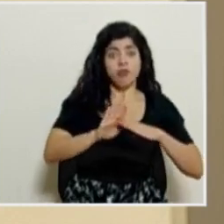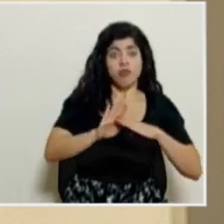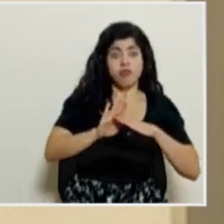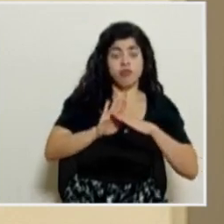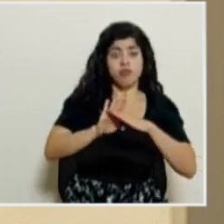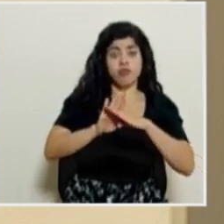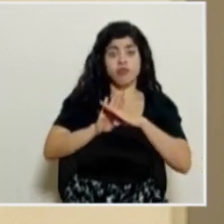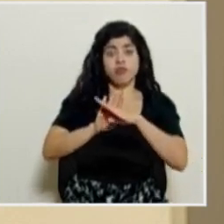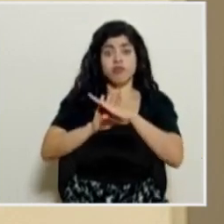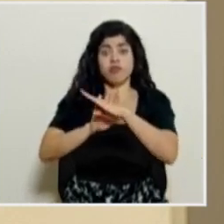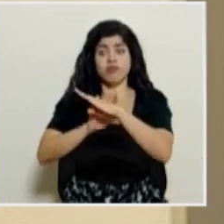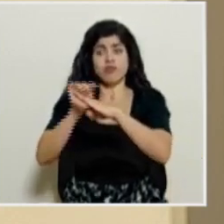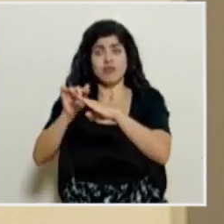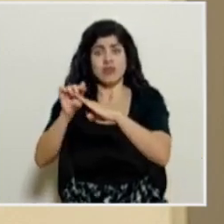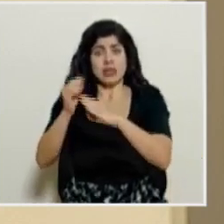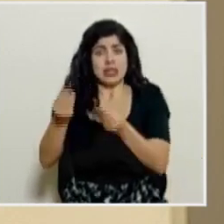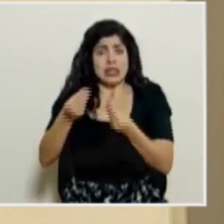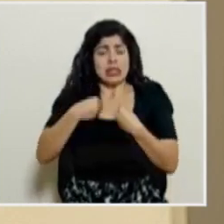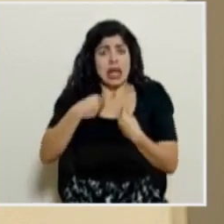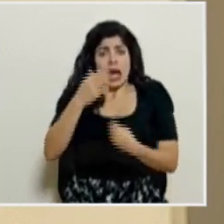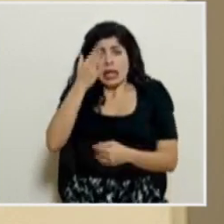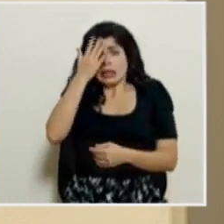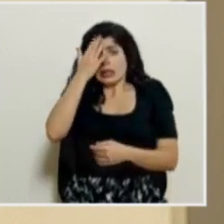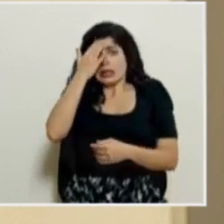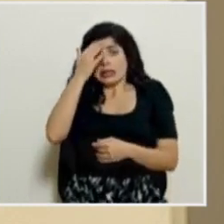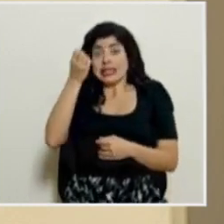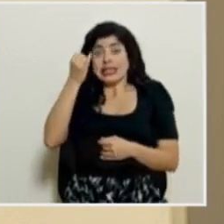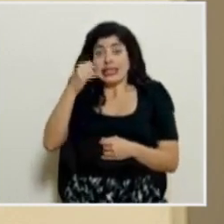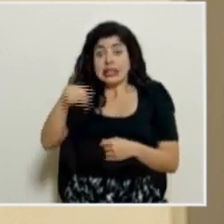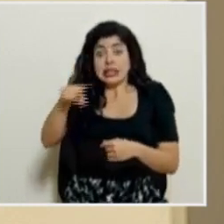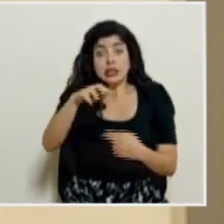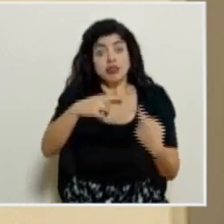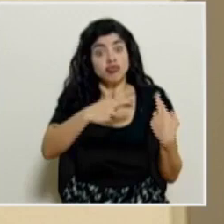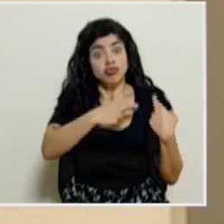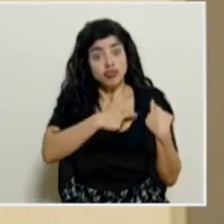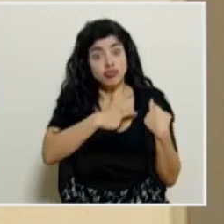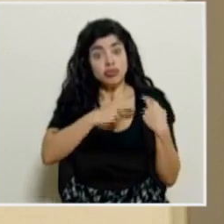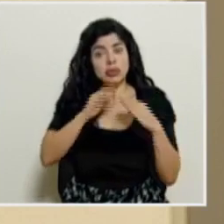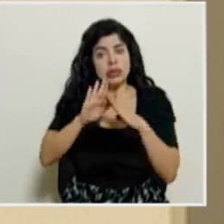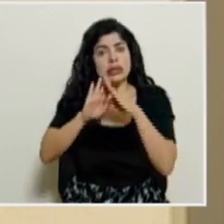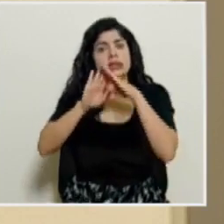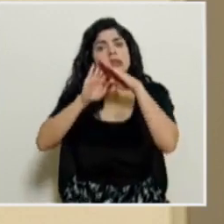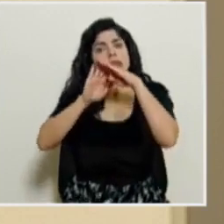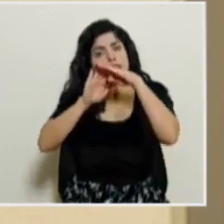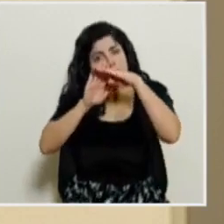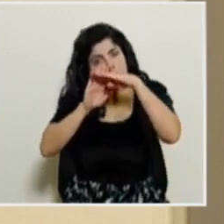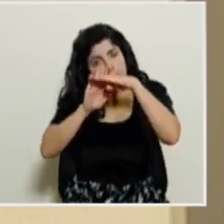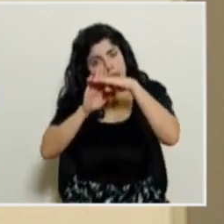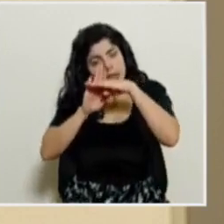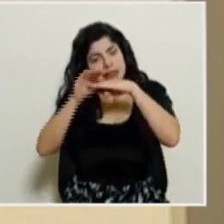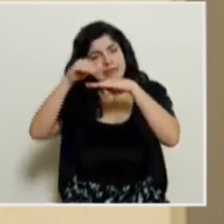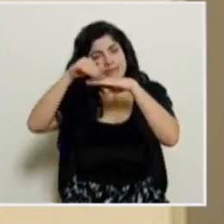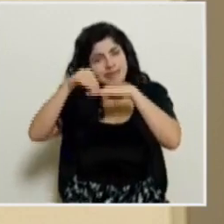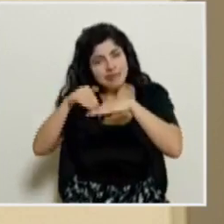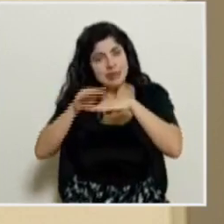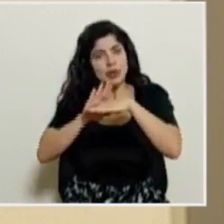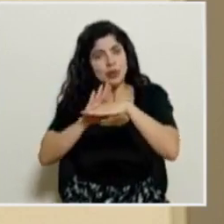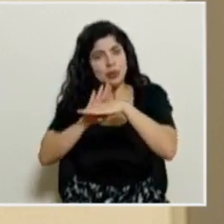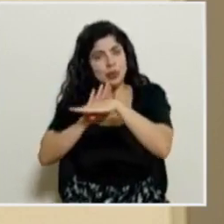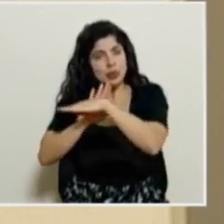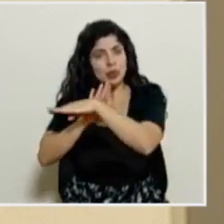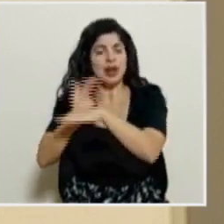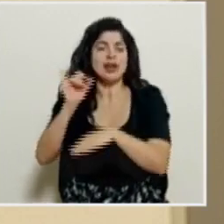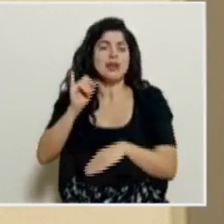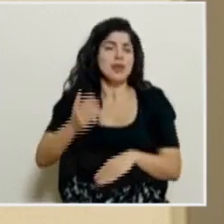incrementarse de forma muy alarmante, vaya a no seguir aumentando, sino más bien a doblarse. Como lo